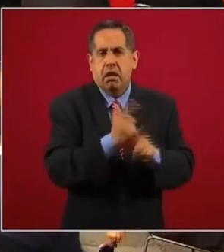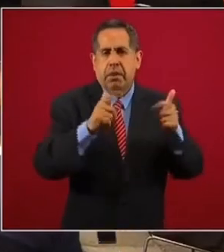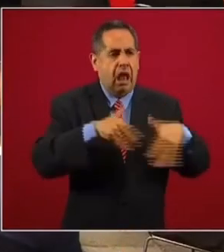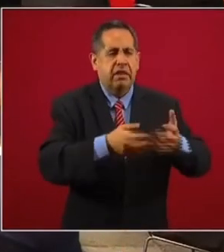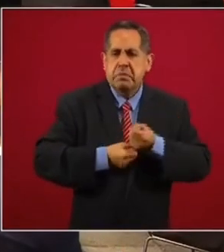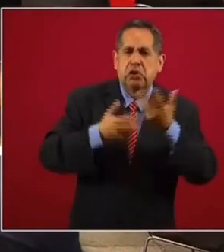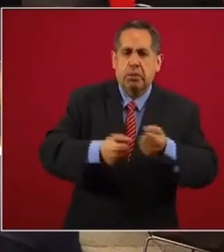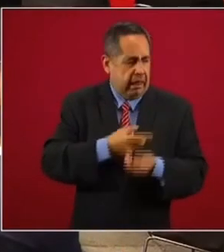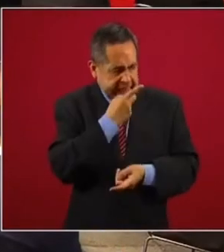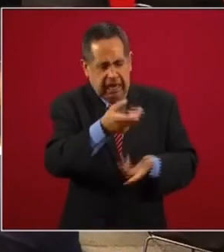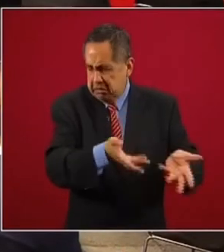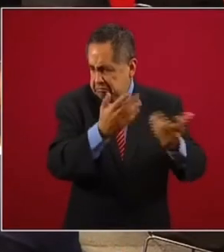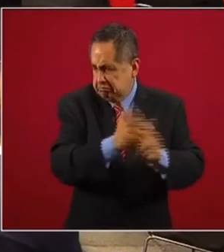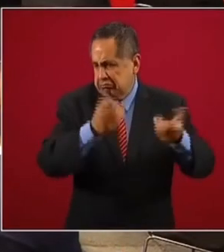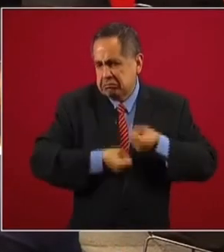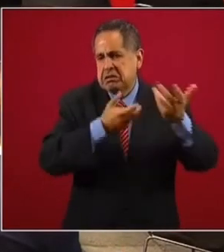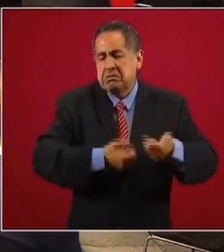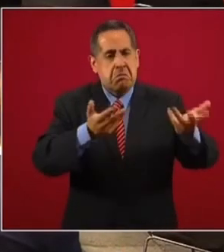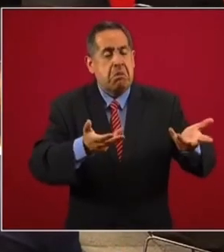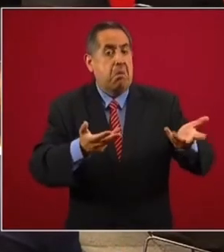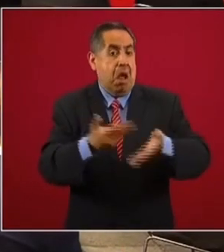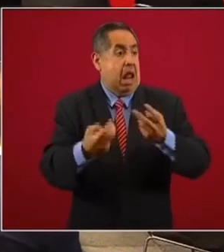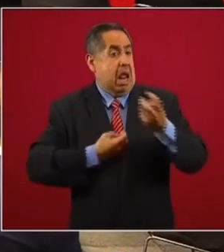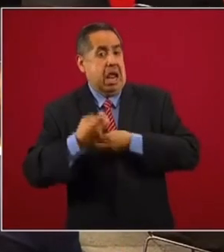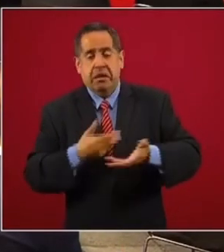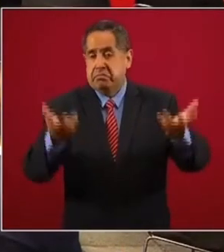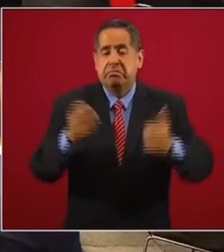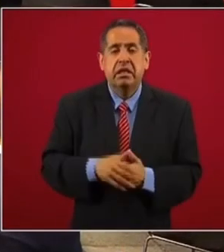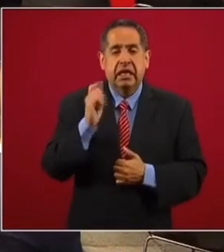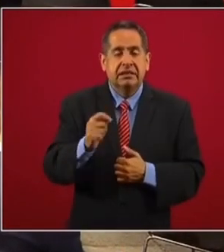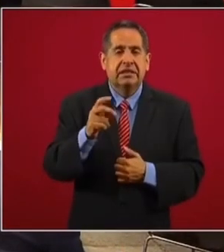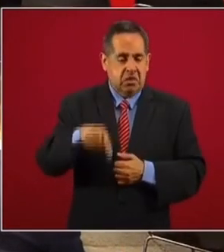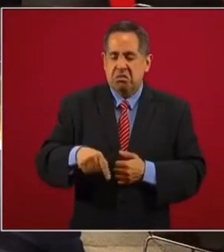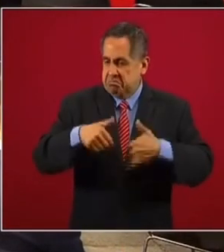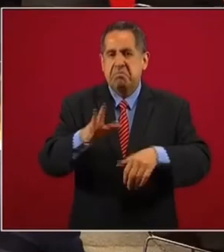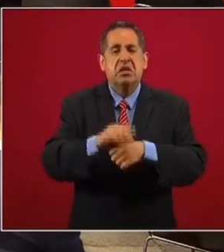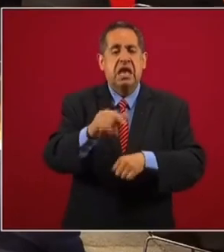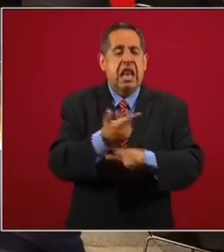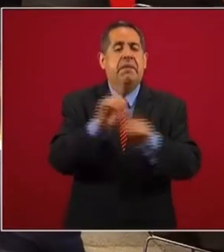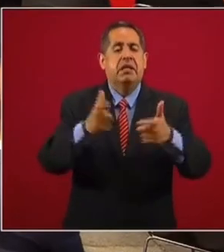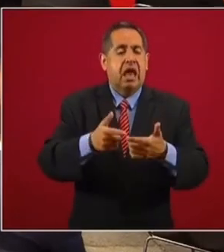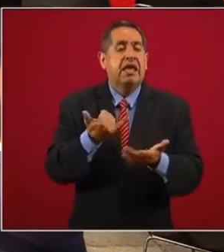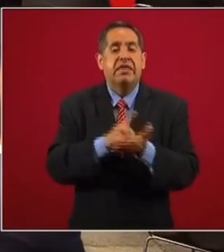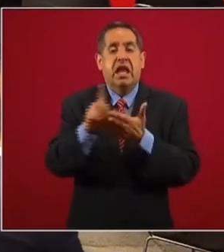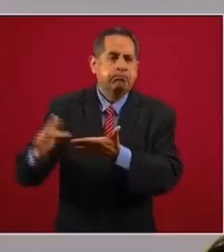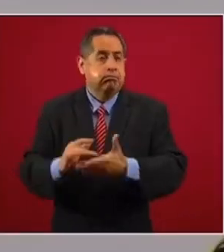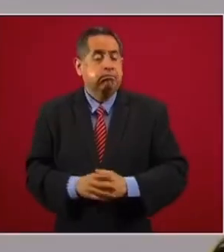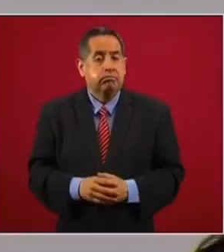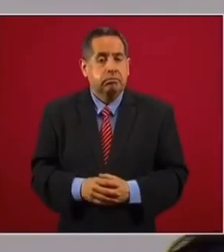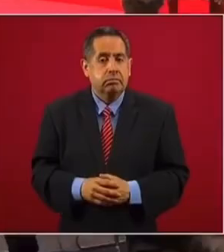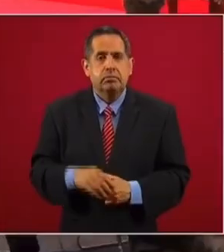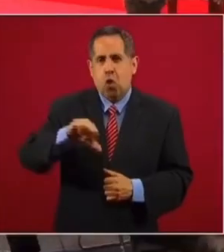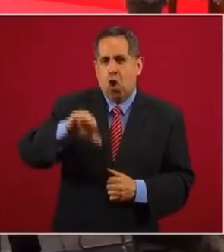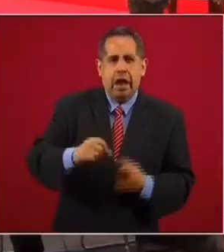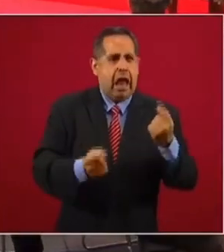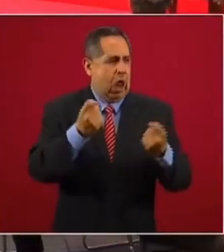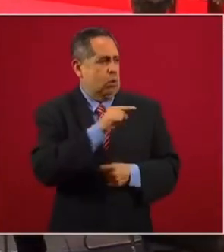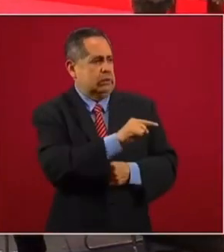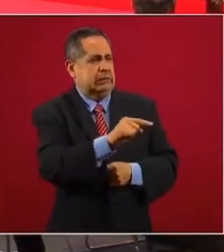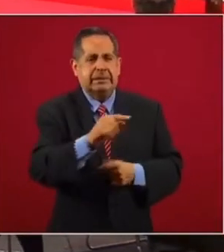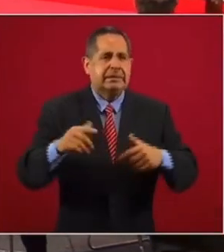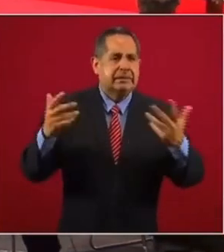libertad de solución que prueba que hoy se garantizan las libertades del teletro a disentir. Algunos críticos